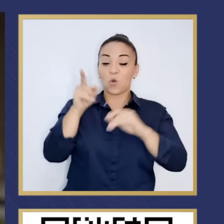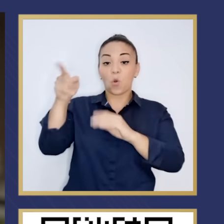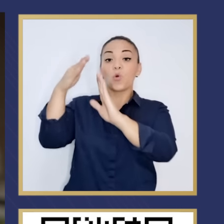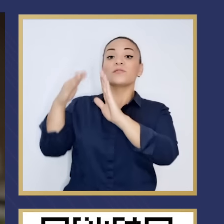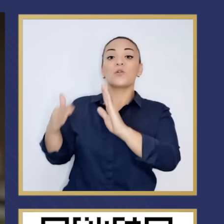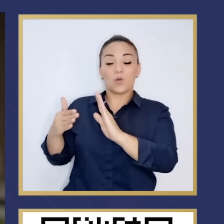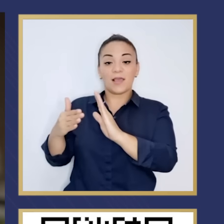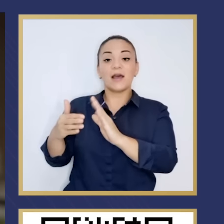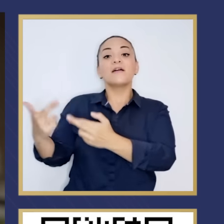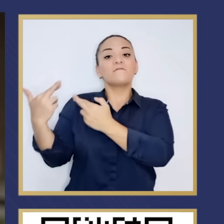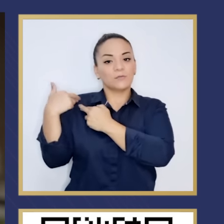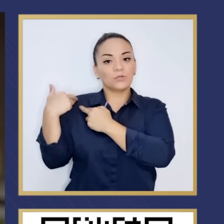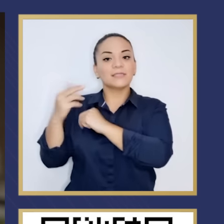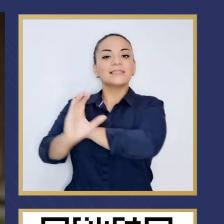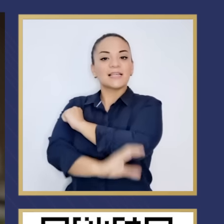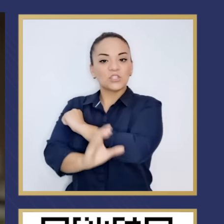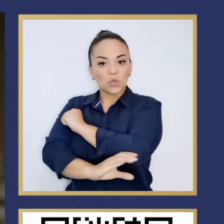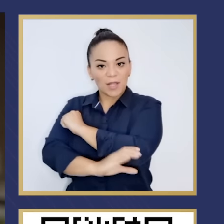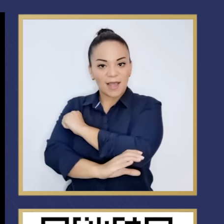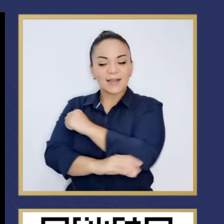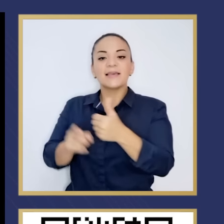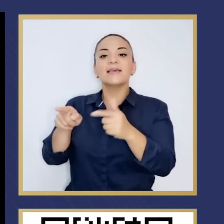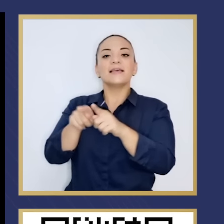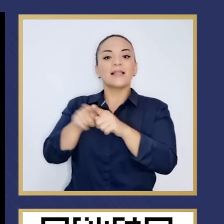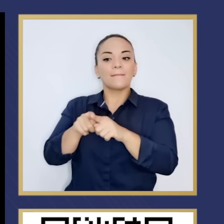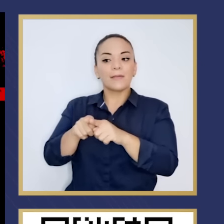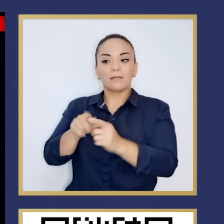potestades para sancionar y hasta inhabilitar.